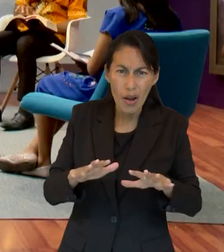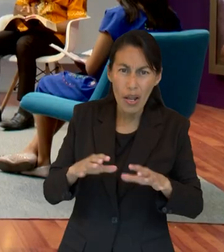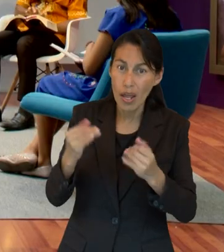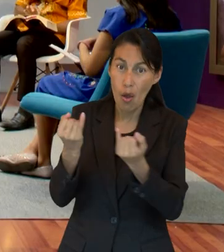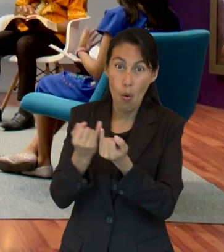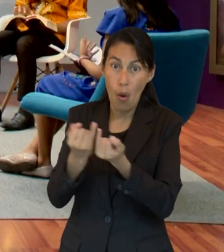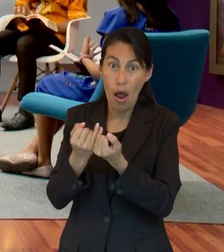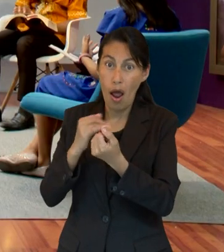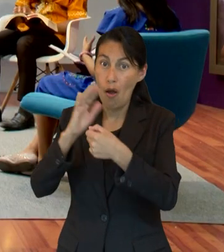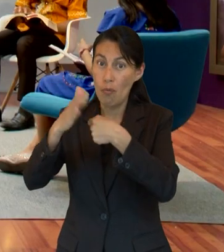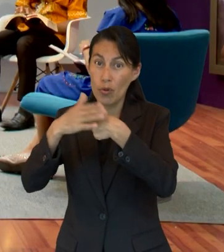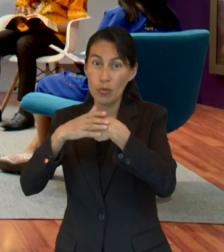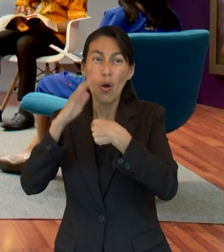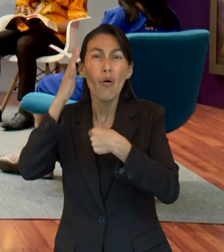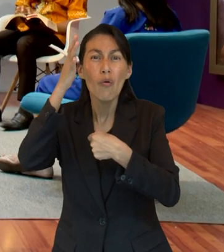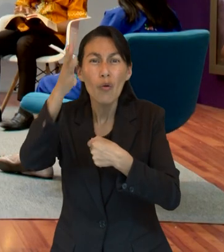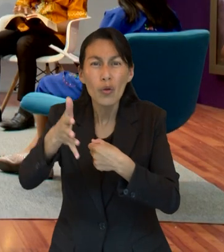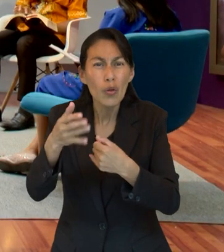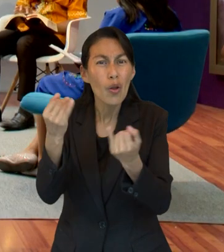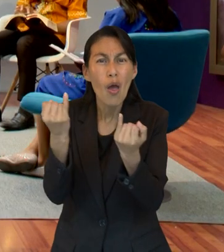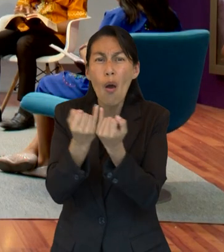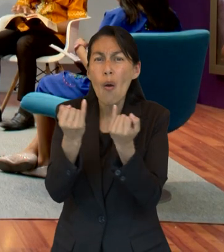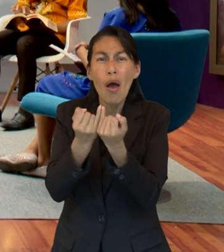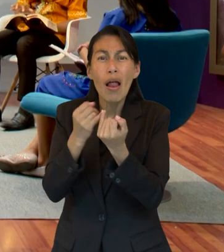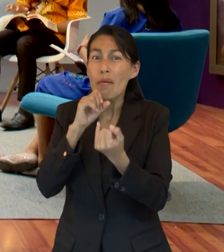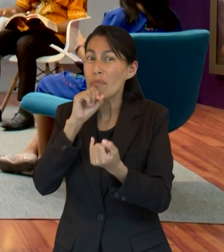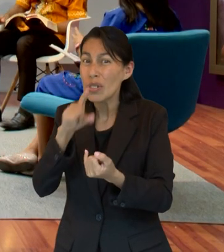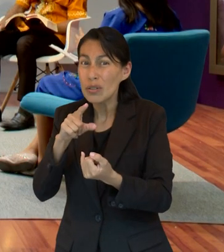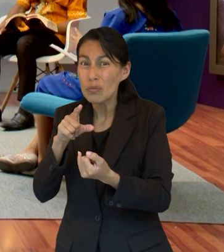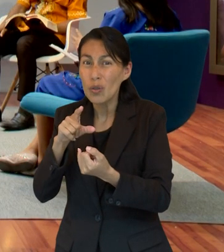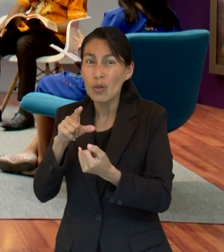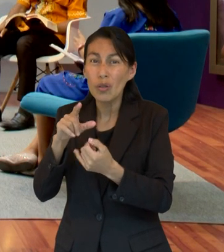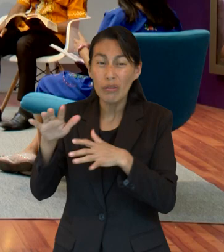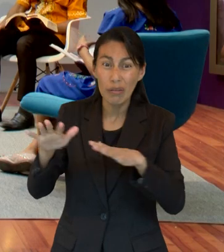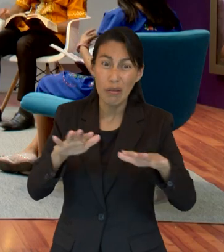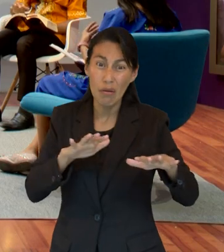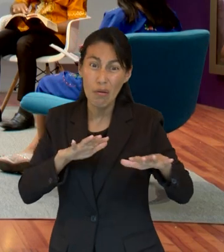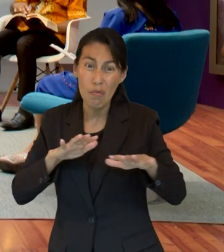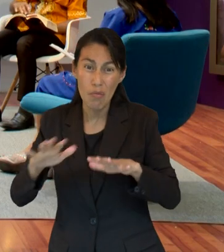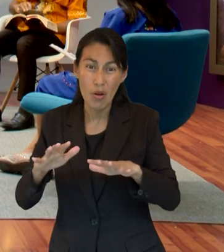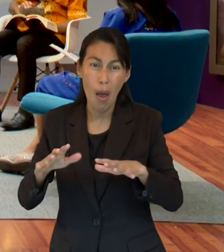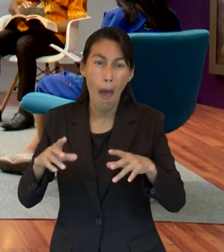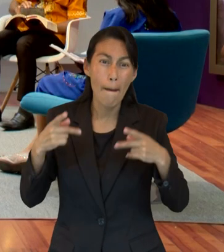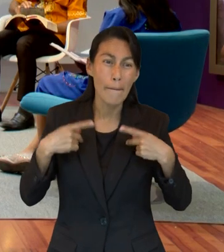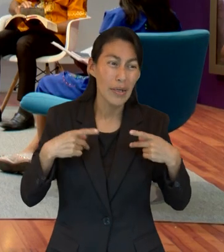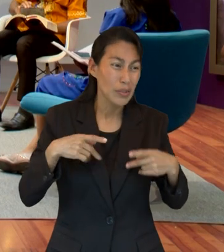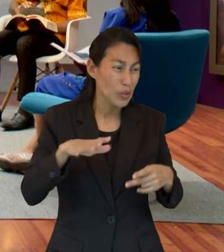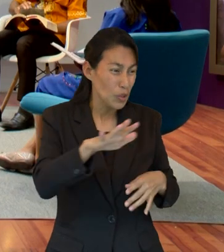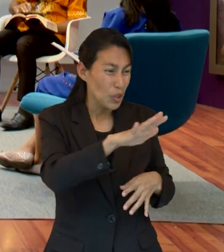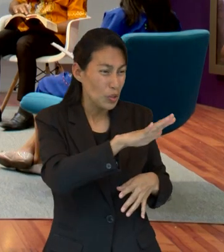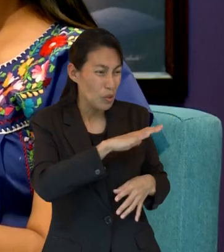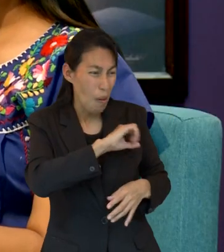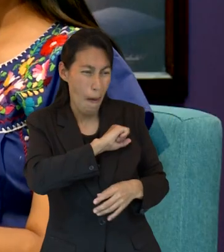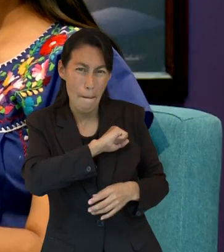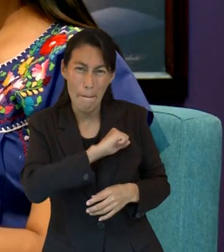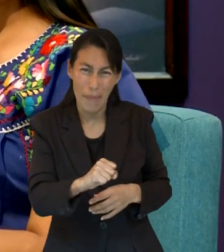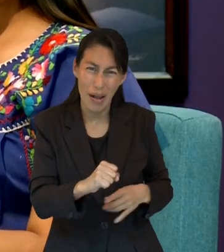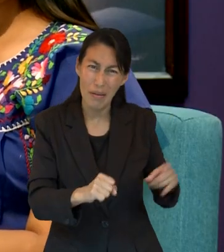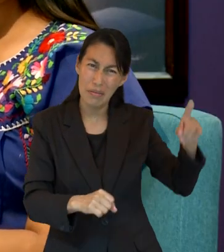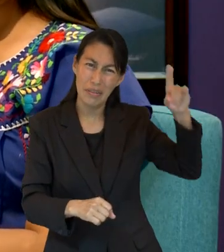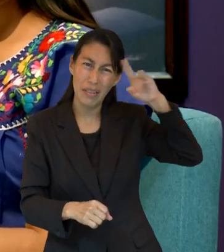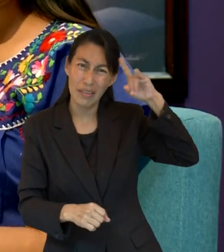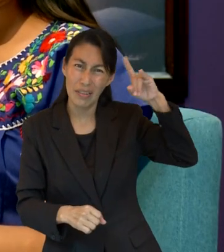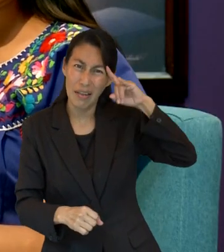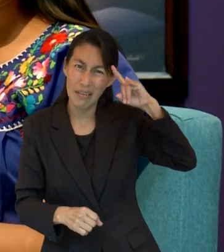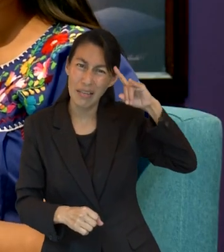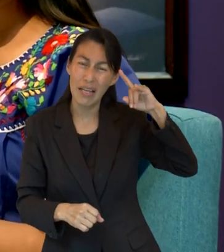Testamento lo usa, pero cómo ahora en los tiempos de fin va a ocupar este igual para destruir a los poderes terrenales que